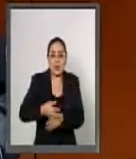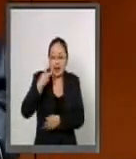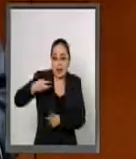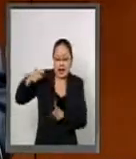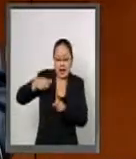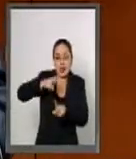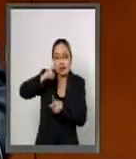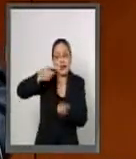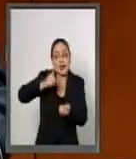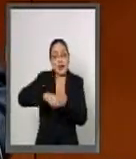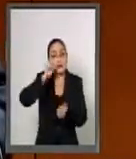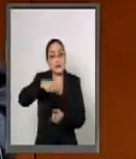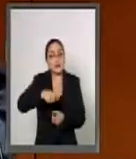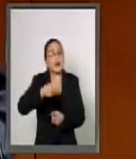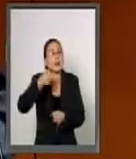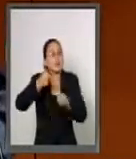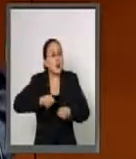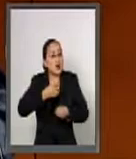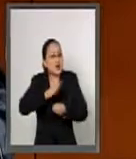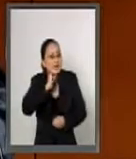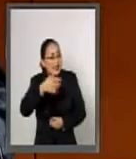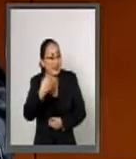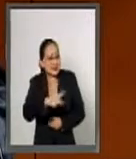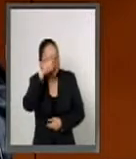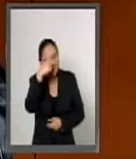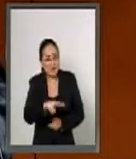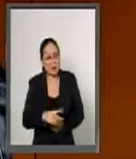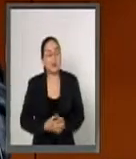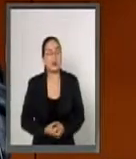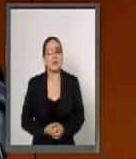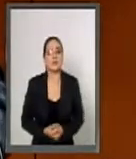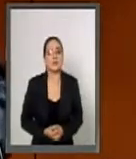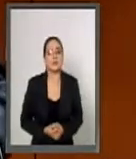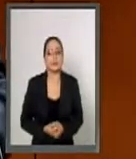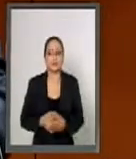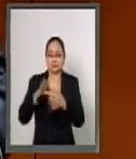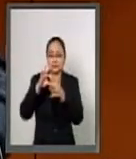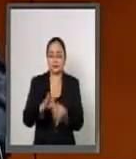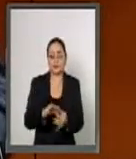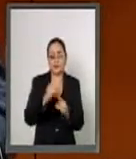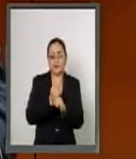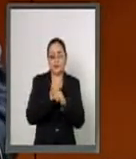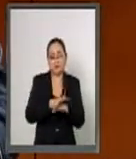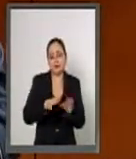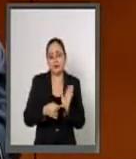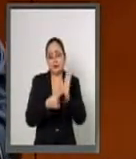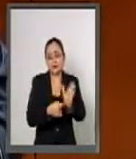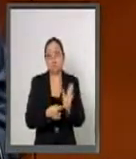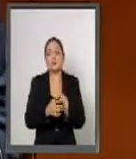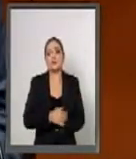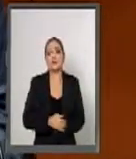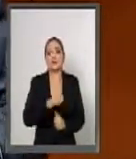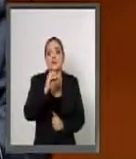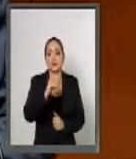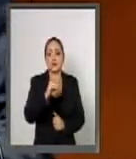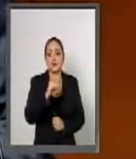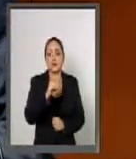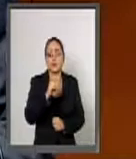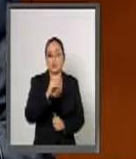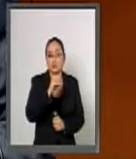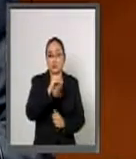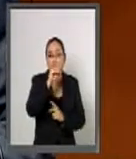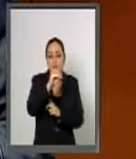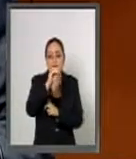inseguridad del país. De conformidad con los datos de la Organización para la Cooperación y el